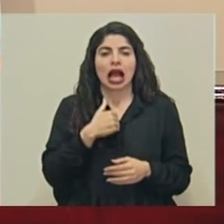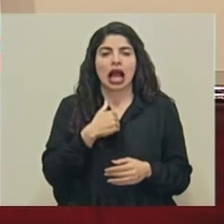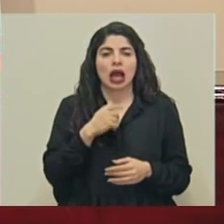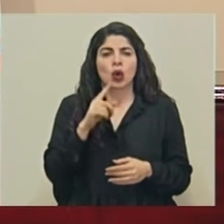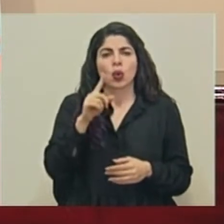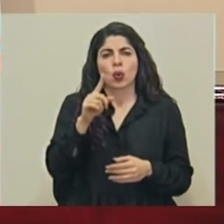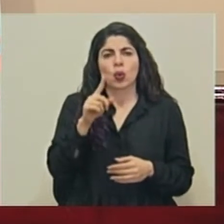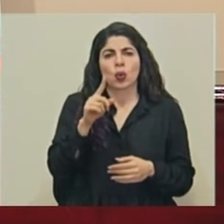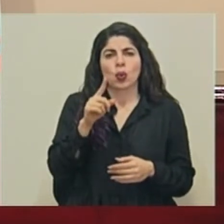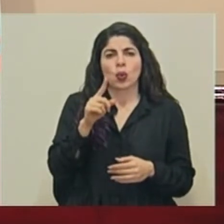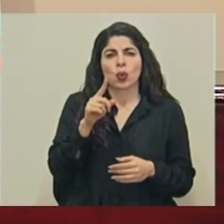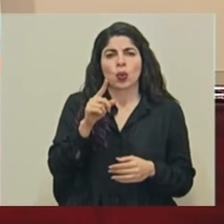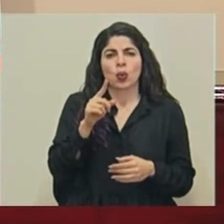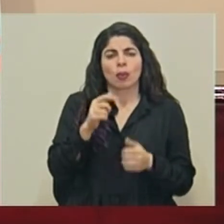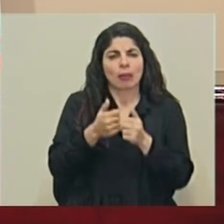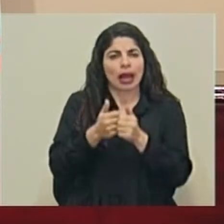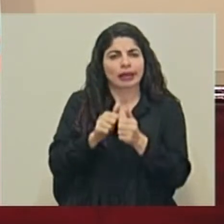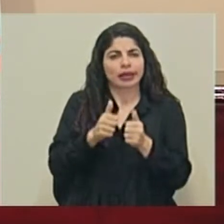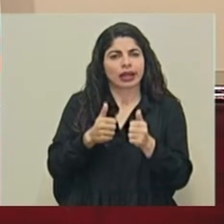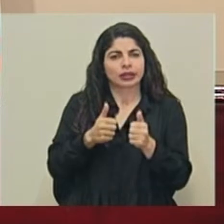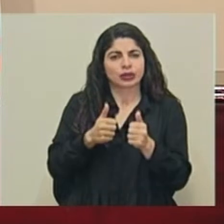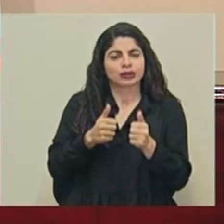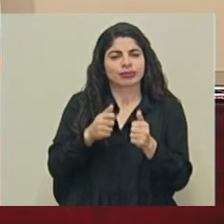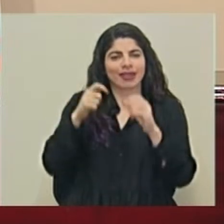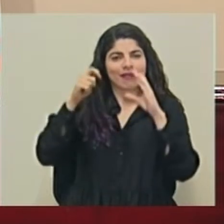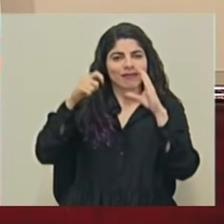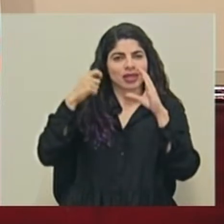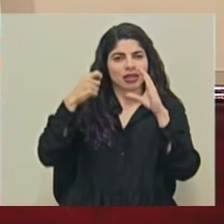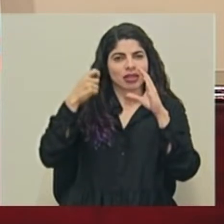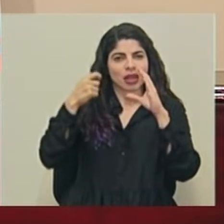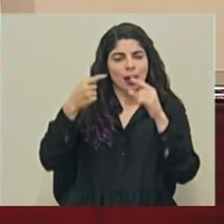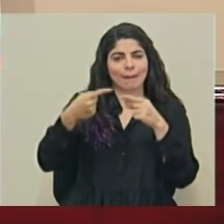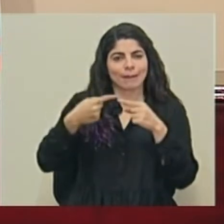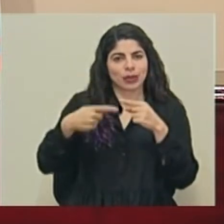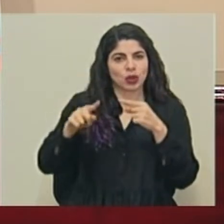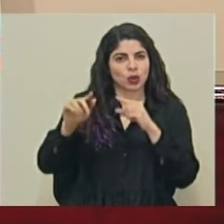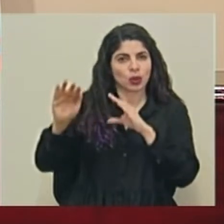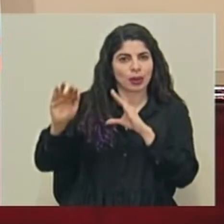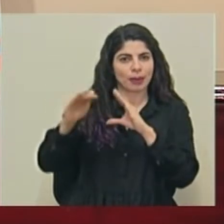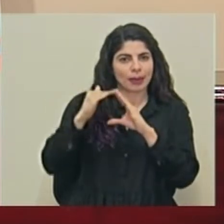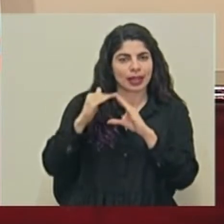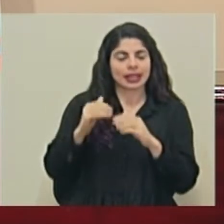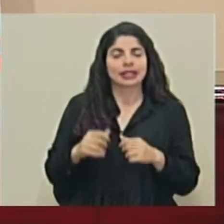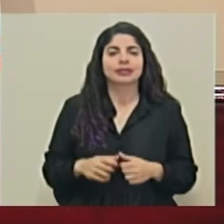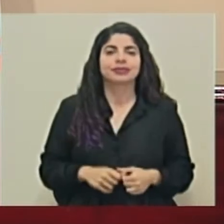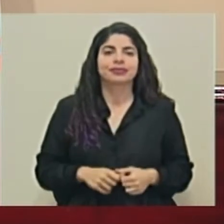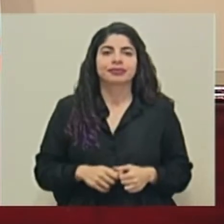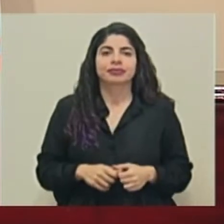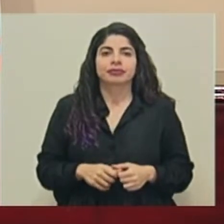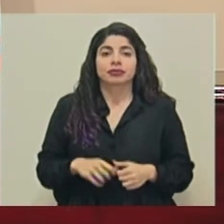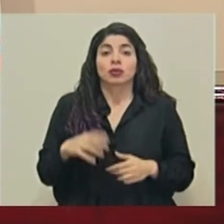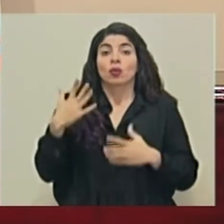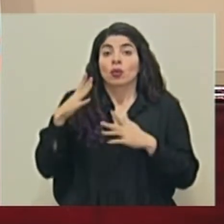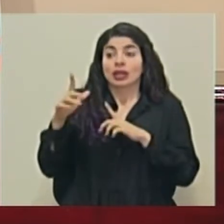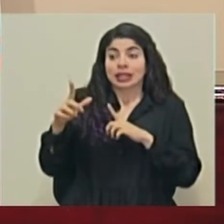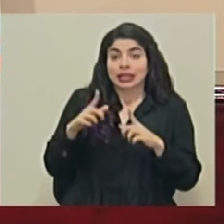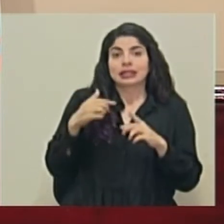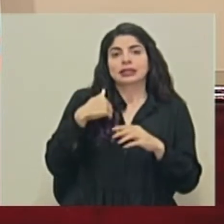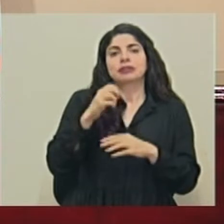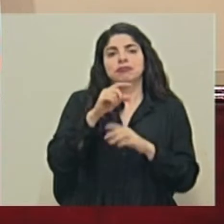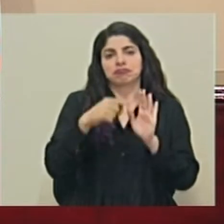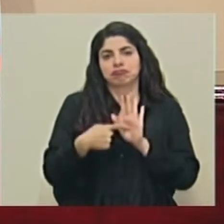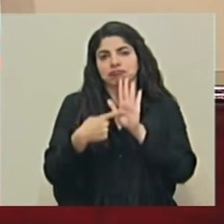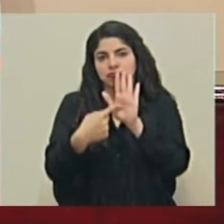contratiempo con el video que pronto estará llegándonos y lo estaremos emitiendo. Queremos